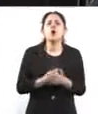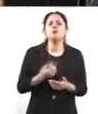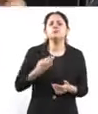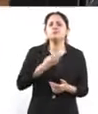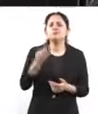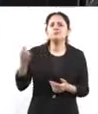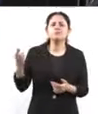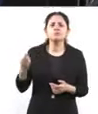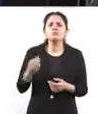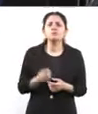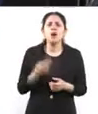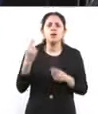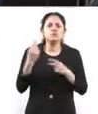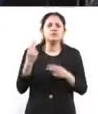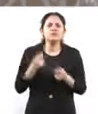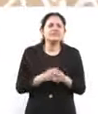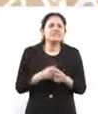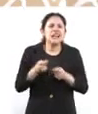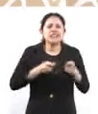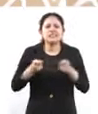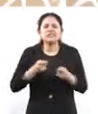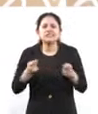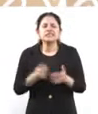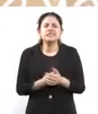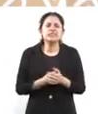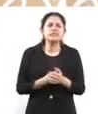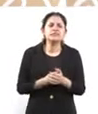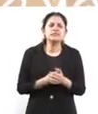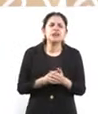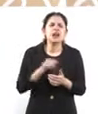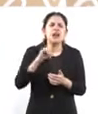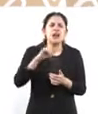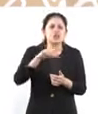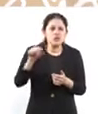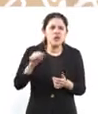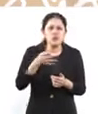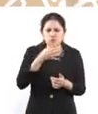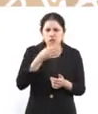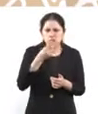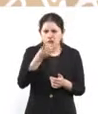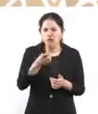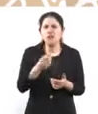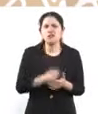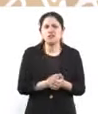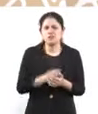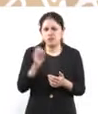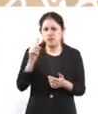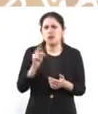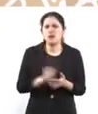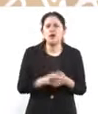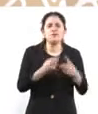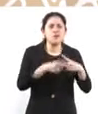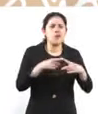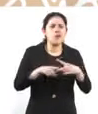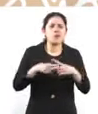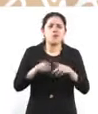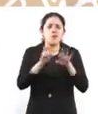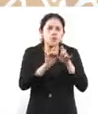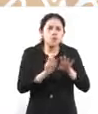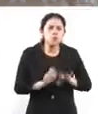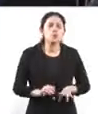regularizándose, aprovechando este proceso? Si quieren, después les damos los datos ya que empiecen a llenar este